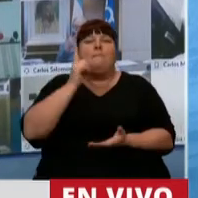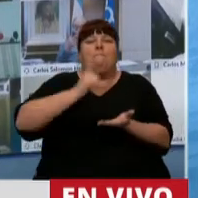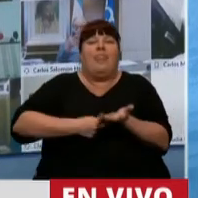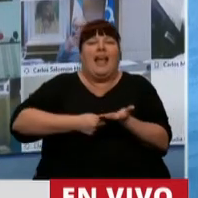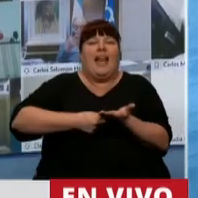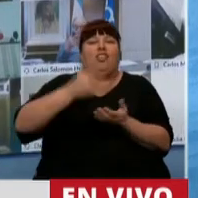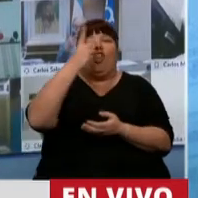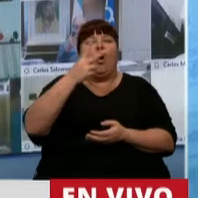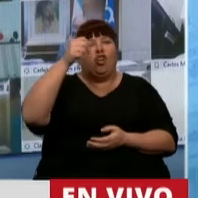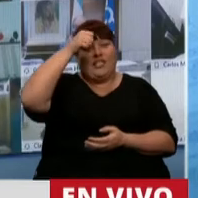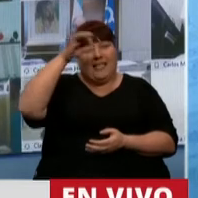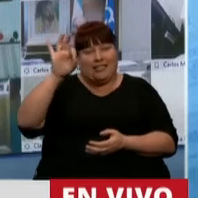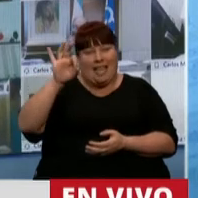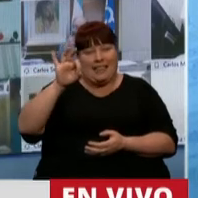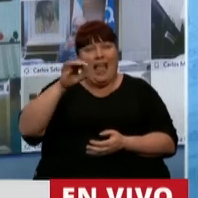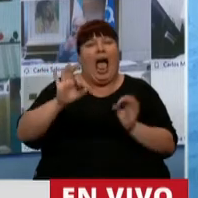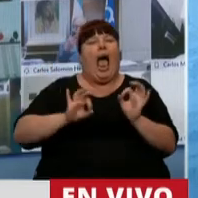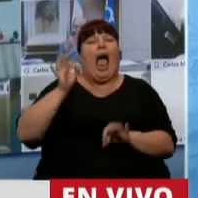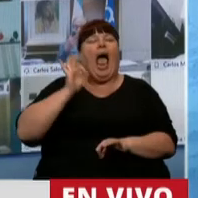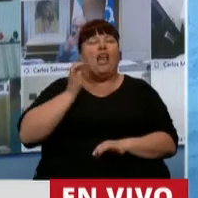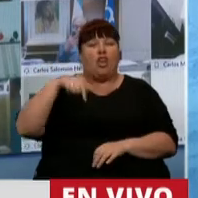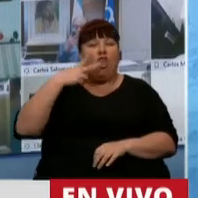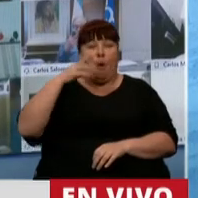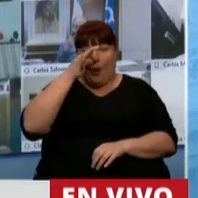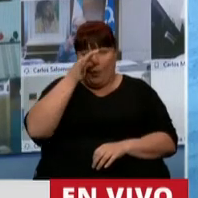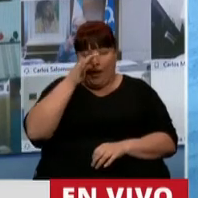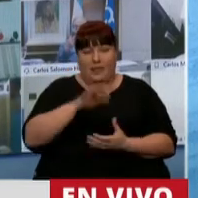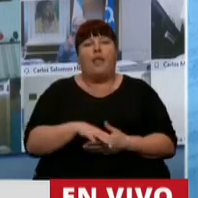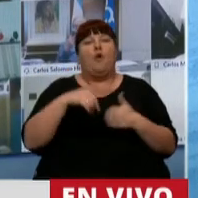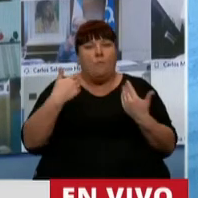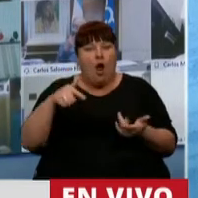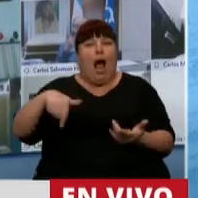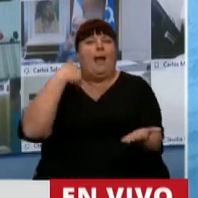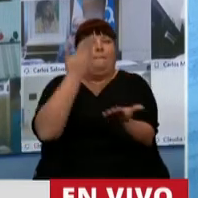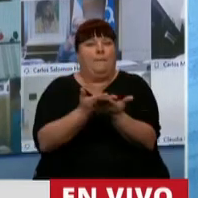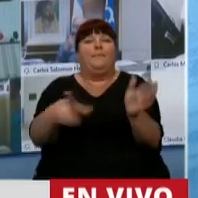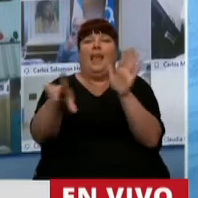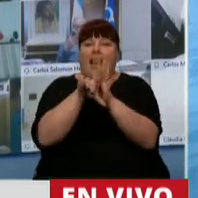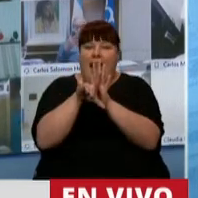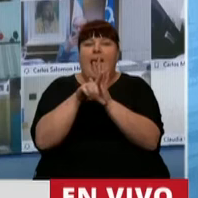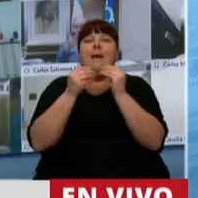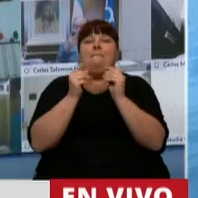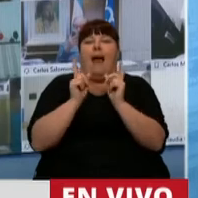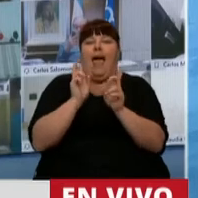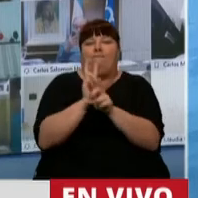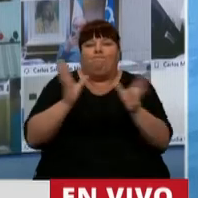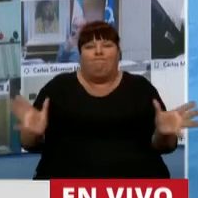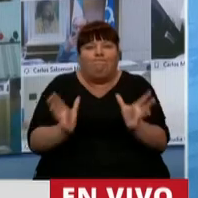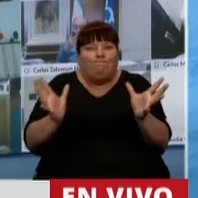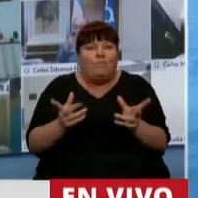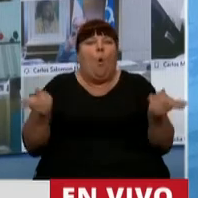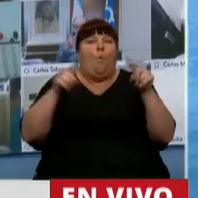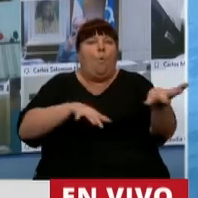por el Decreto 260 del año 2020, es que se presenta esta ley de sostenimiento y